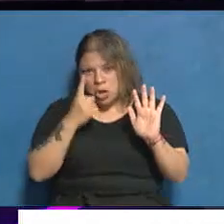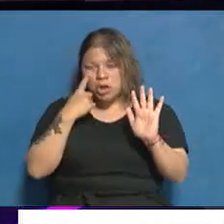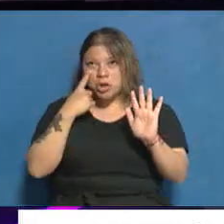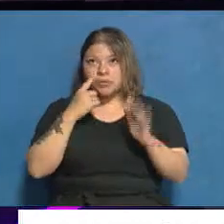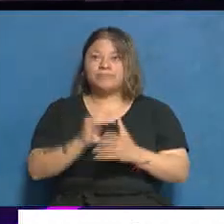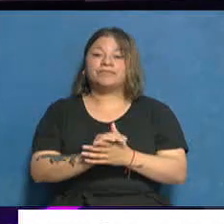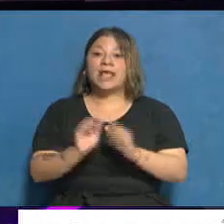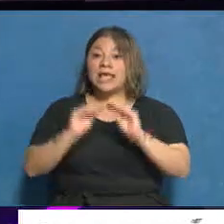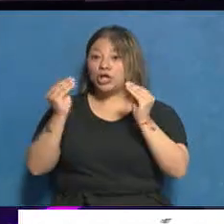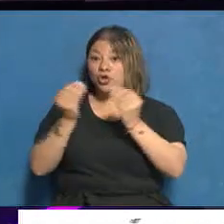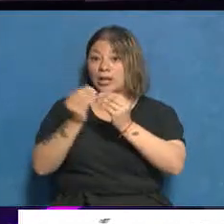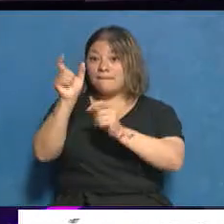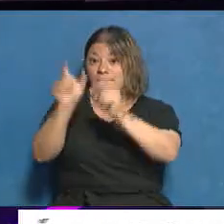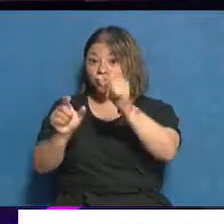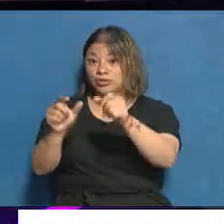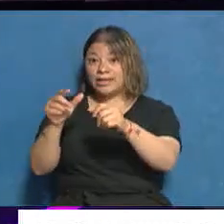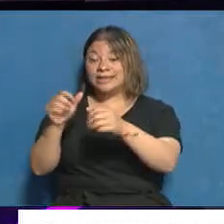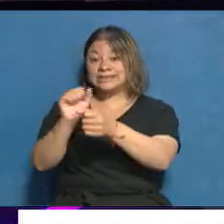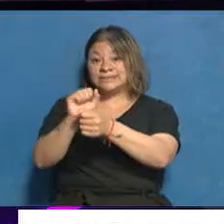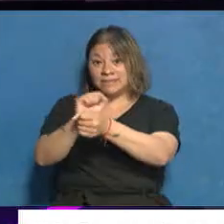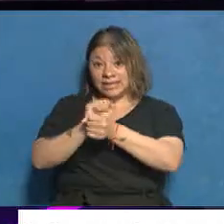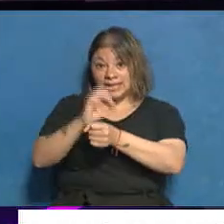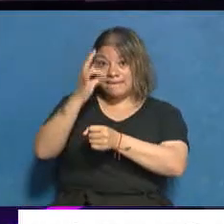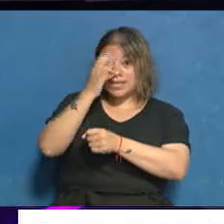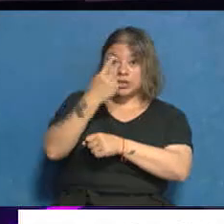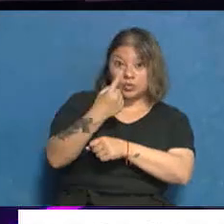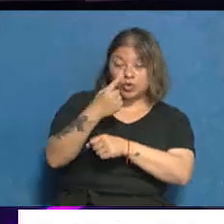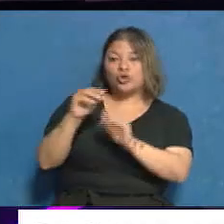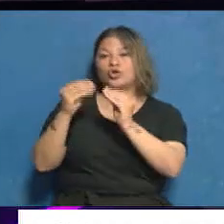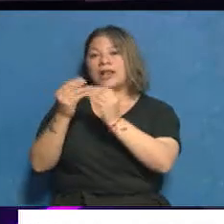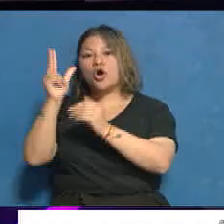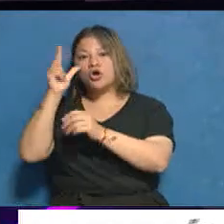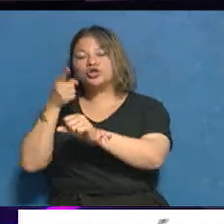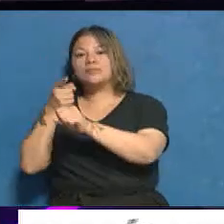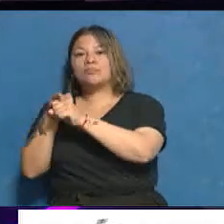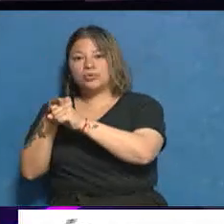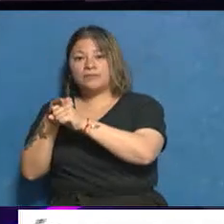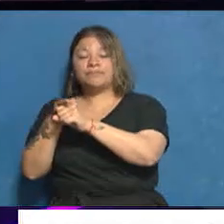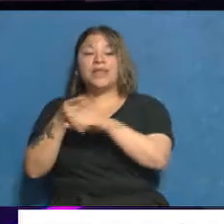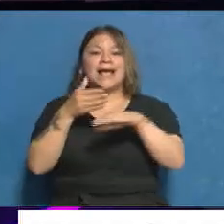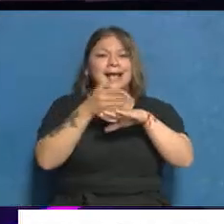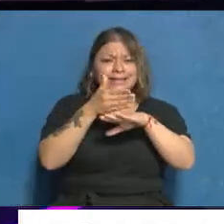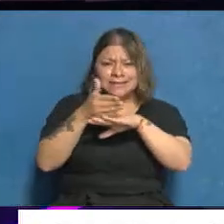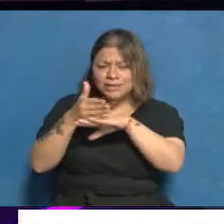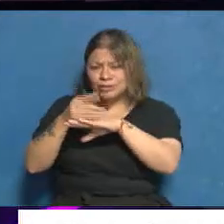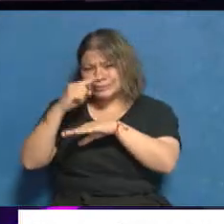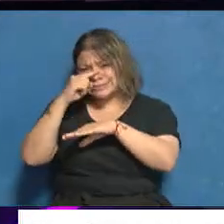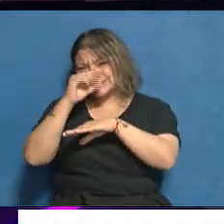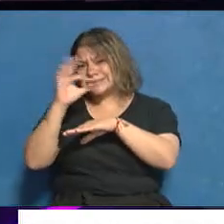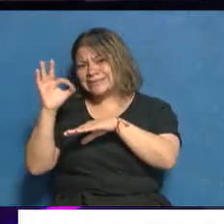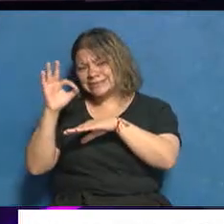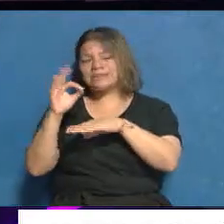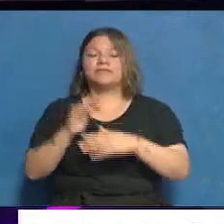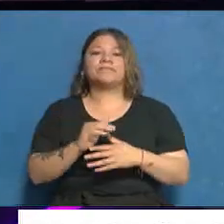8 imputados de los 21 detenidos, 70 allanamientos, más de 70 allanamientos,